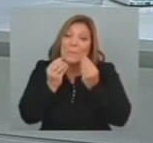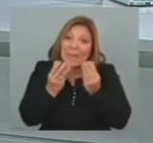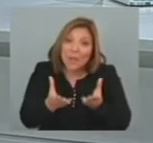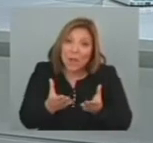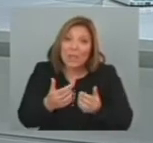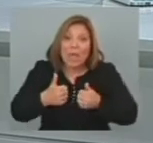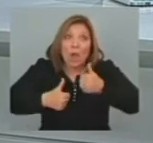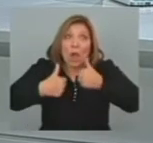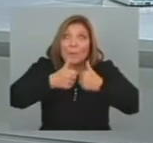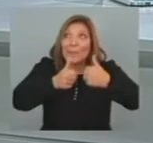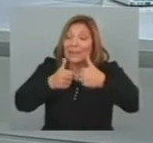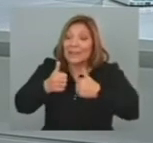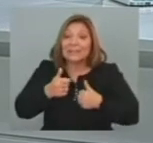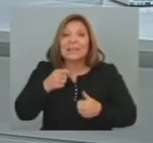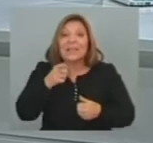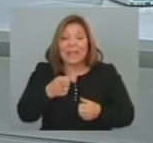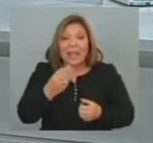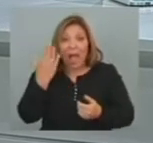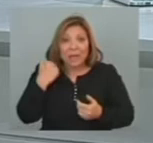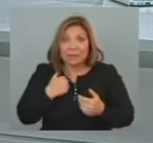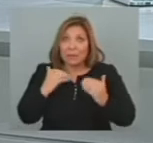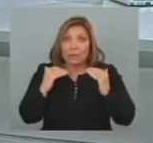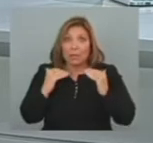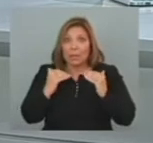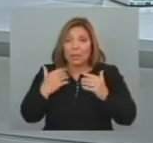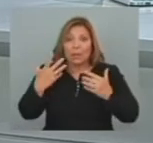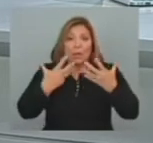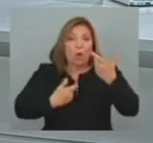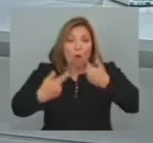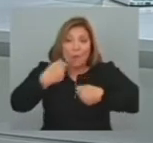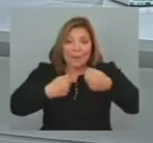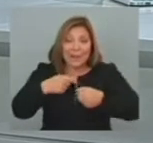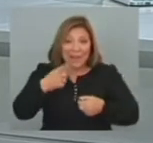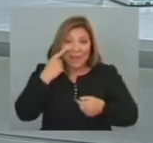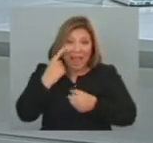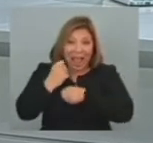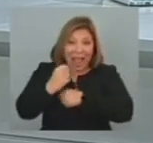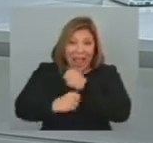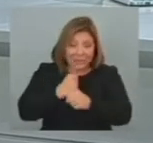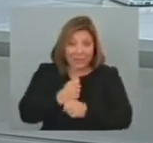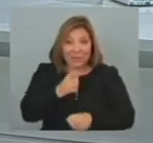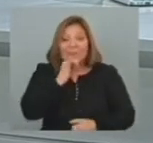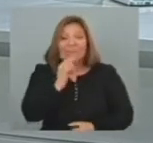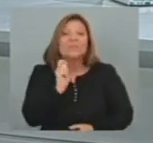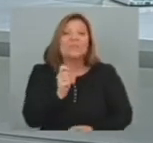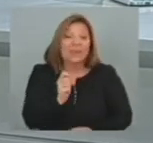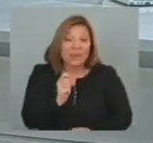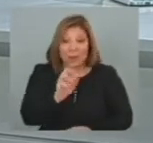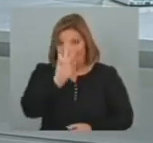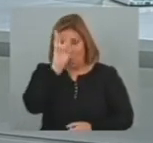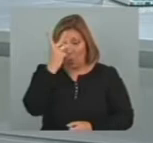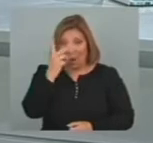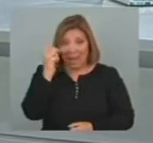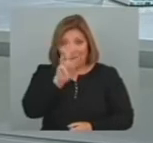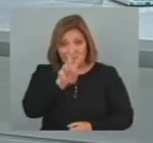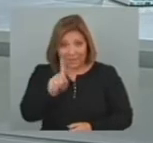competitividad Que se ha visto Afectada En el último Año Móvil Les recordamos Que la información Económica La aporta Como siempre El